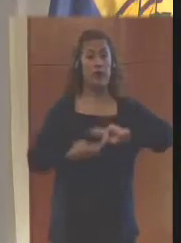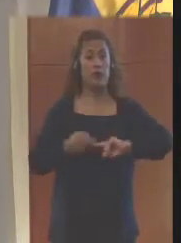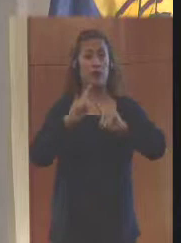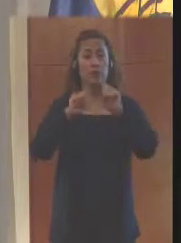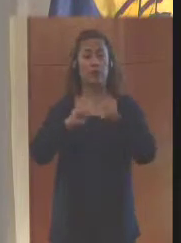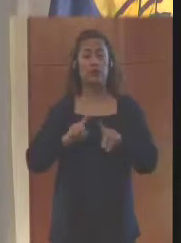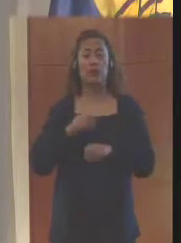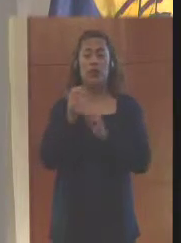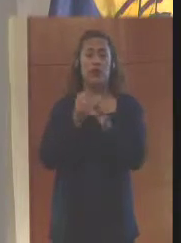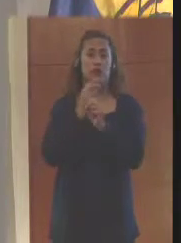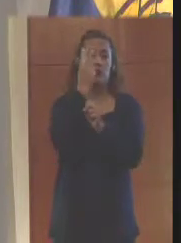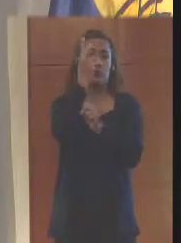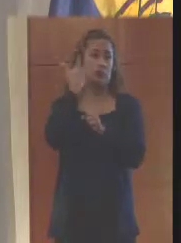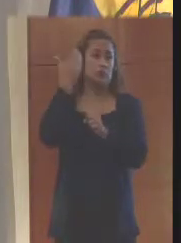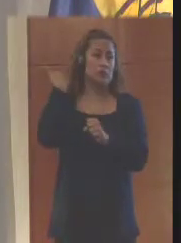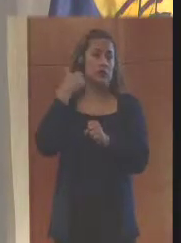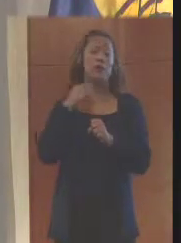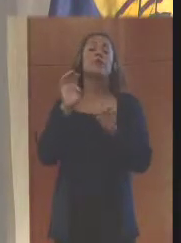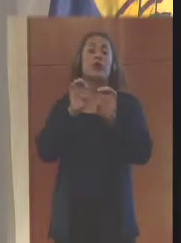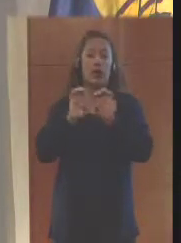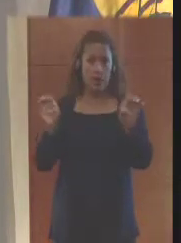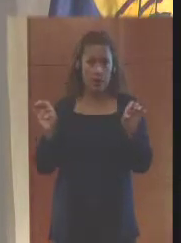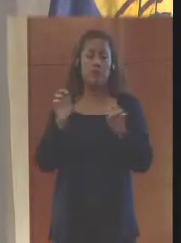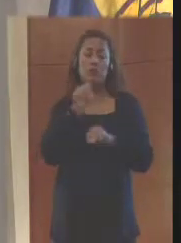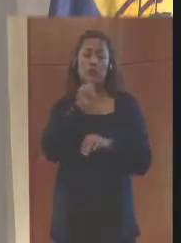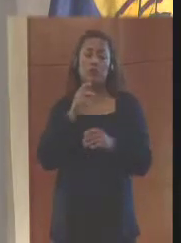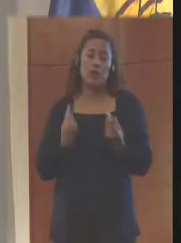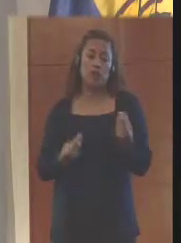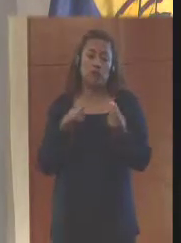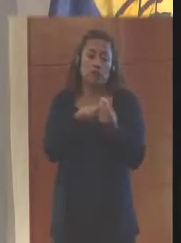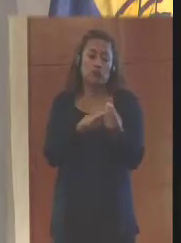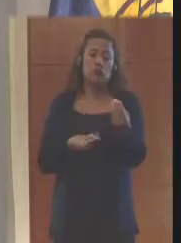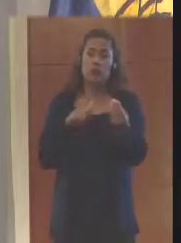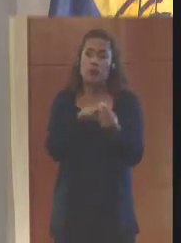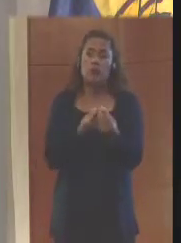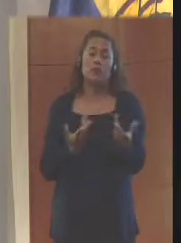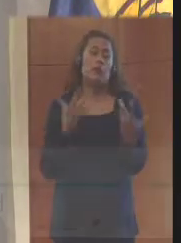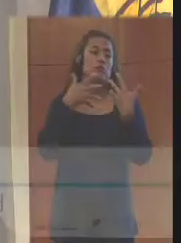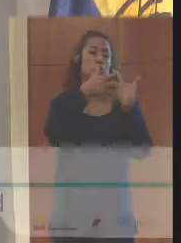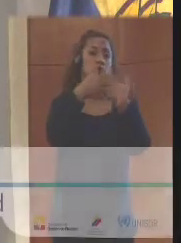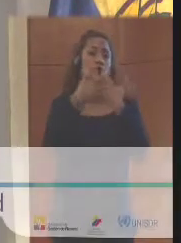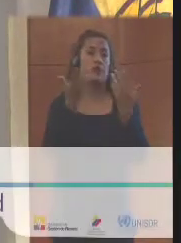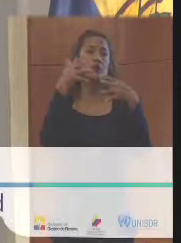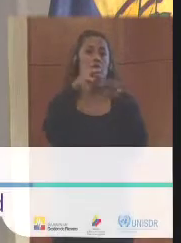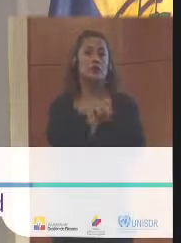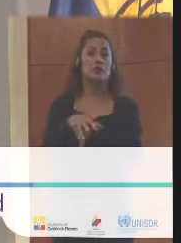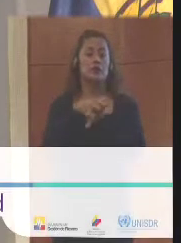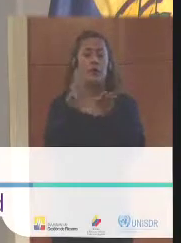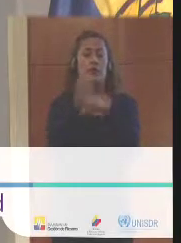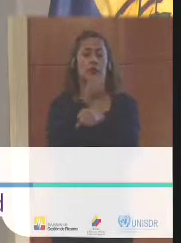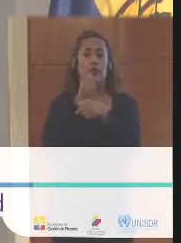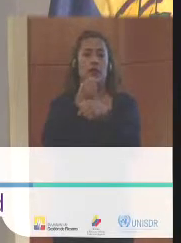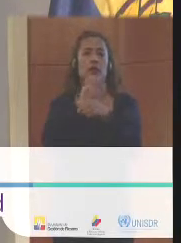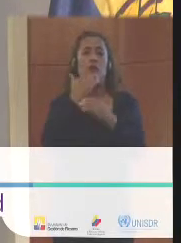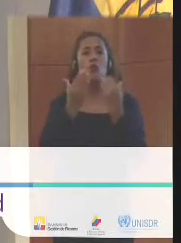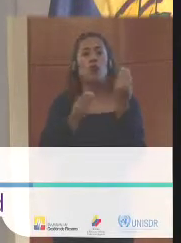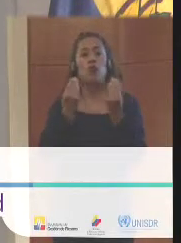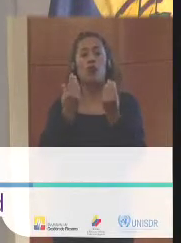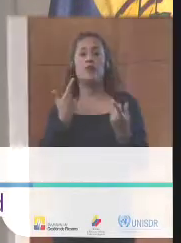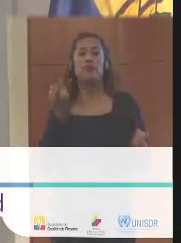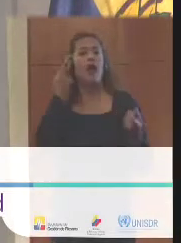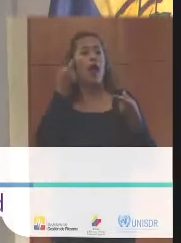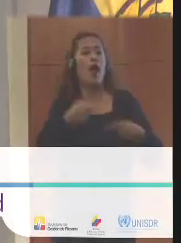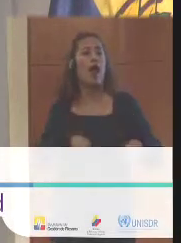dos años, en el cual el sector privado ha quedado integrado y cómo, a partir de allí, hemos generado unas alianzas